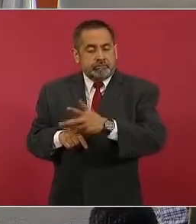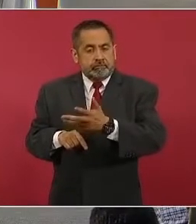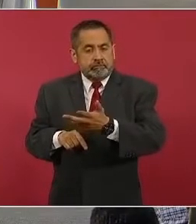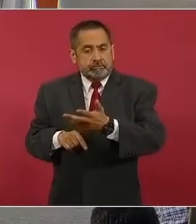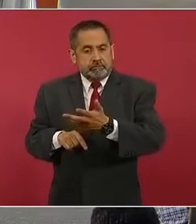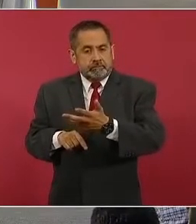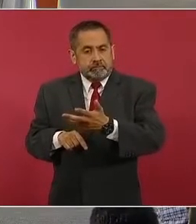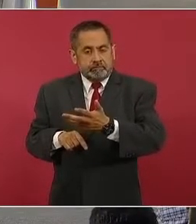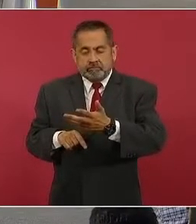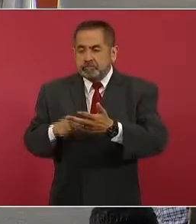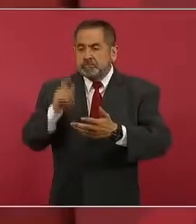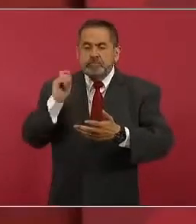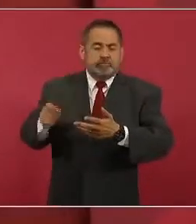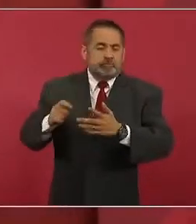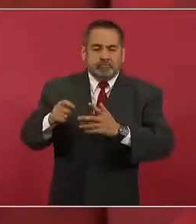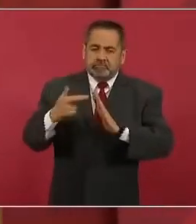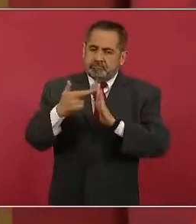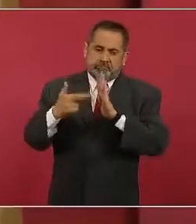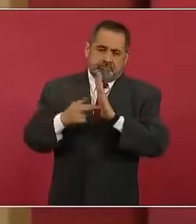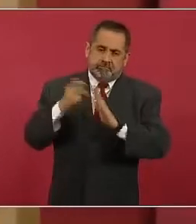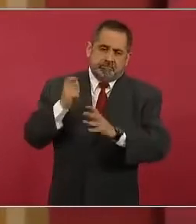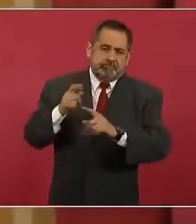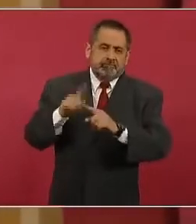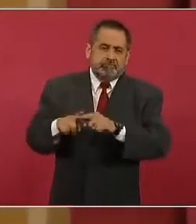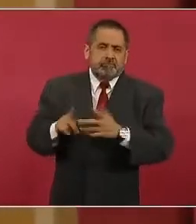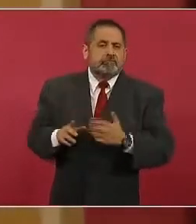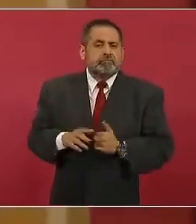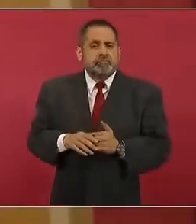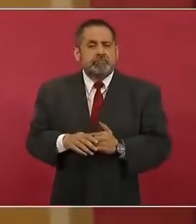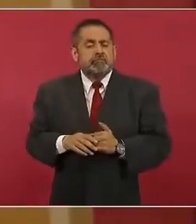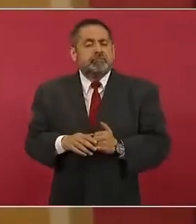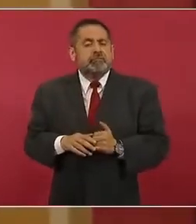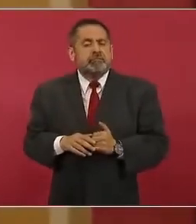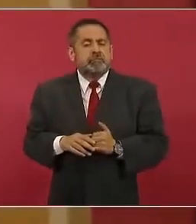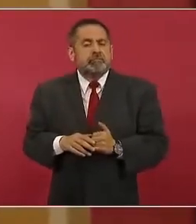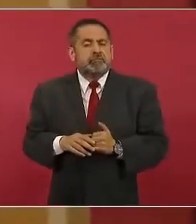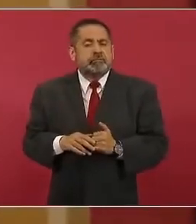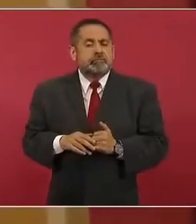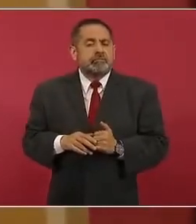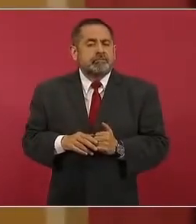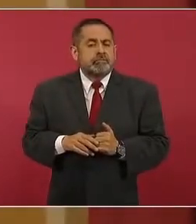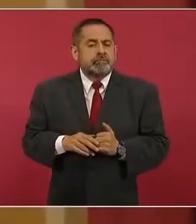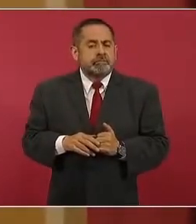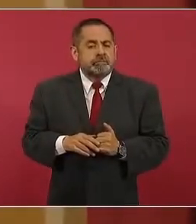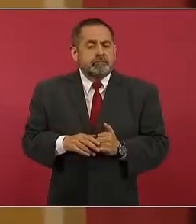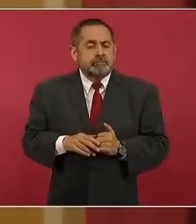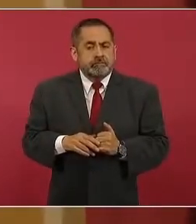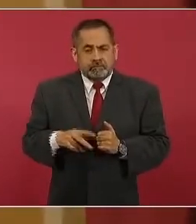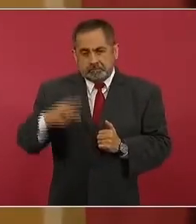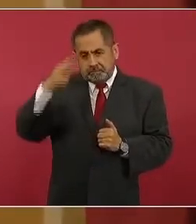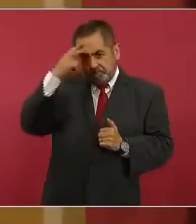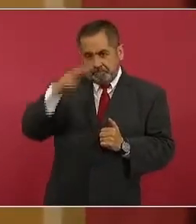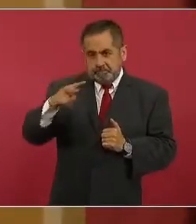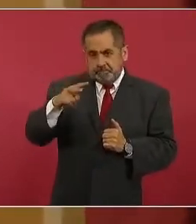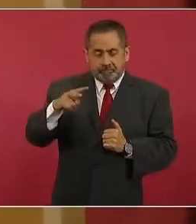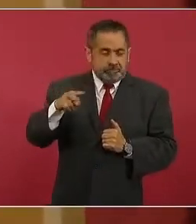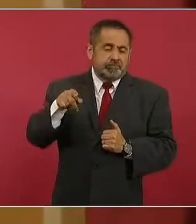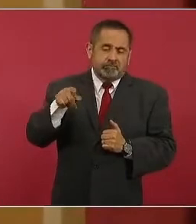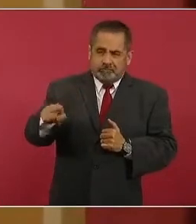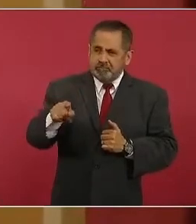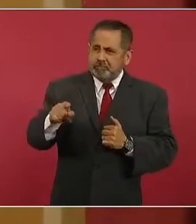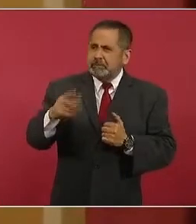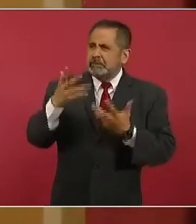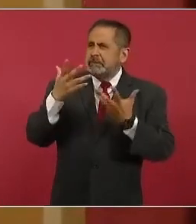la máxima de que México es un país rico con pueblo pobre